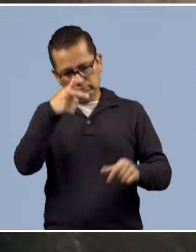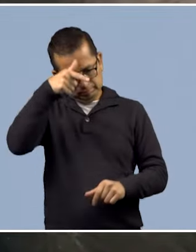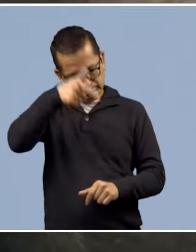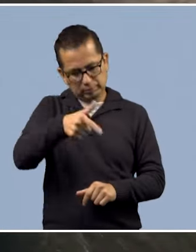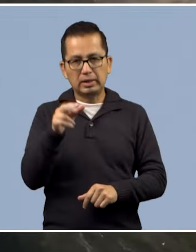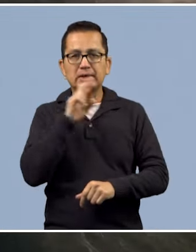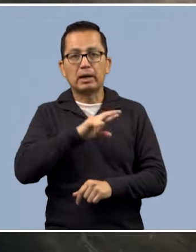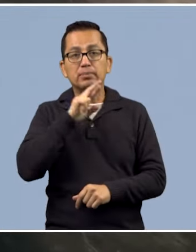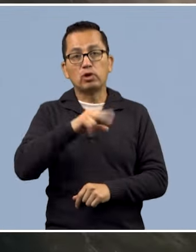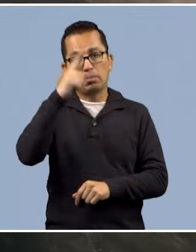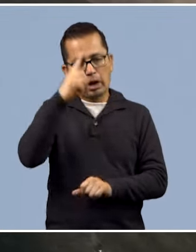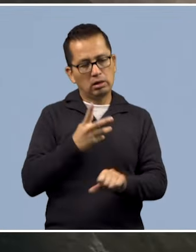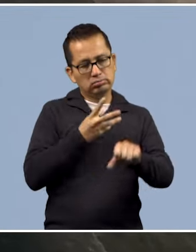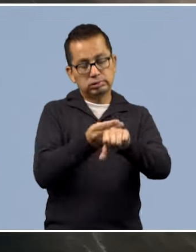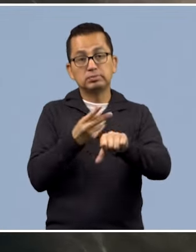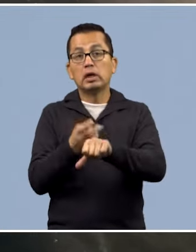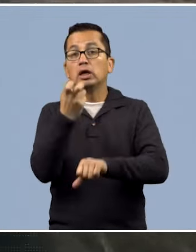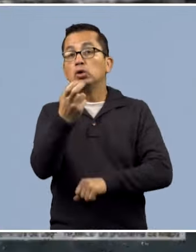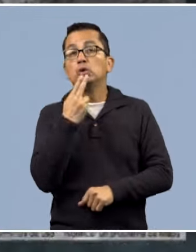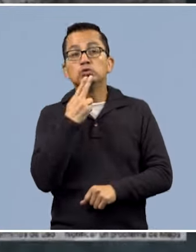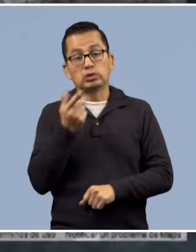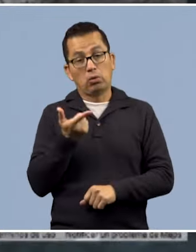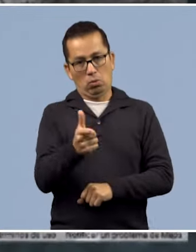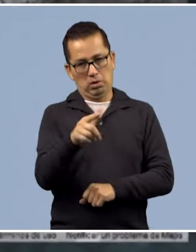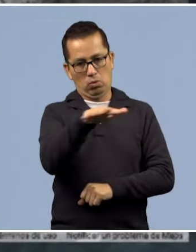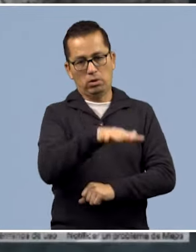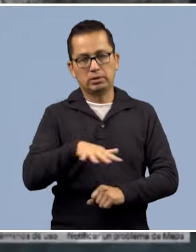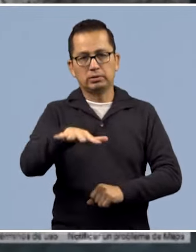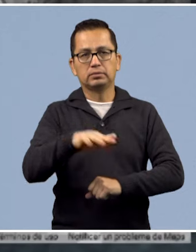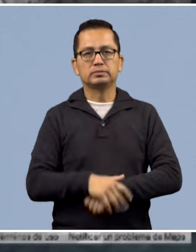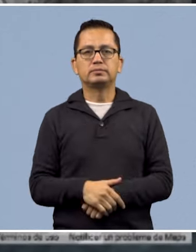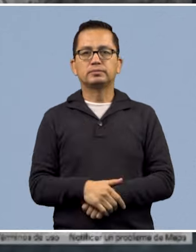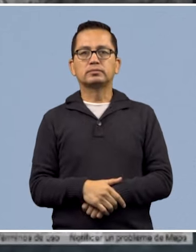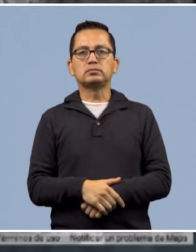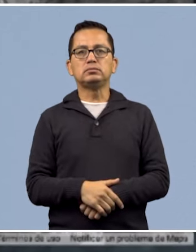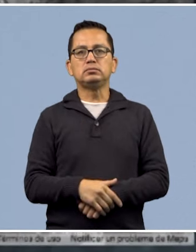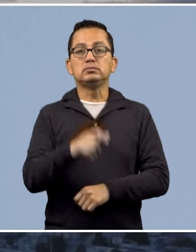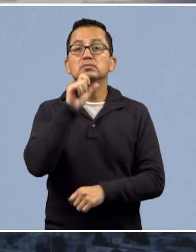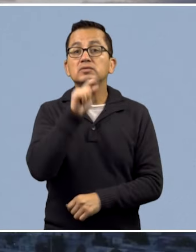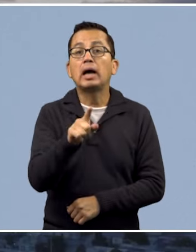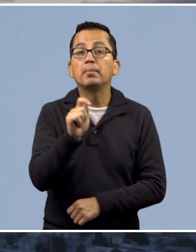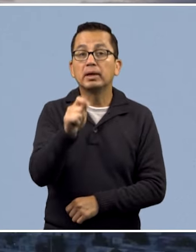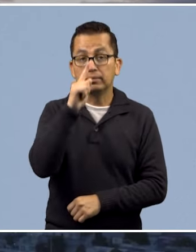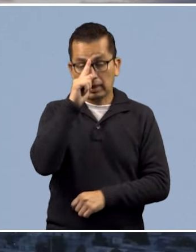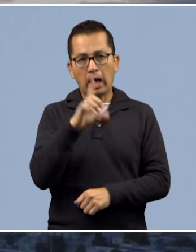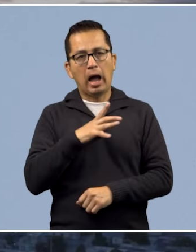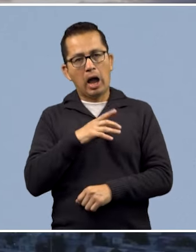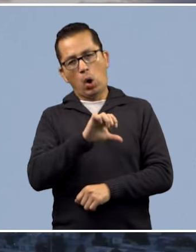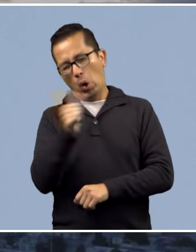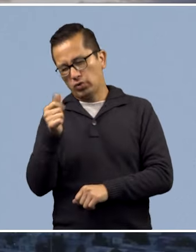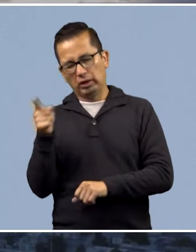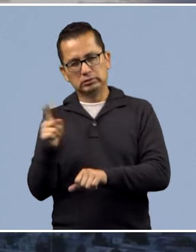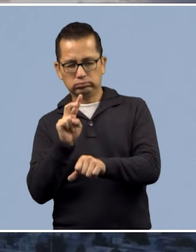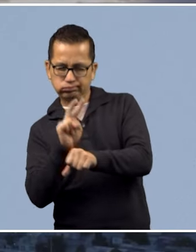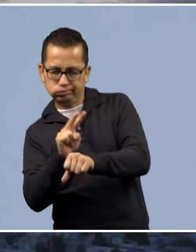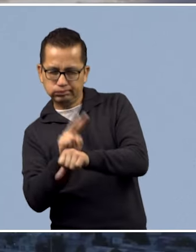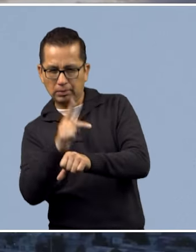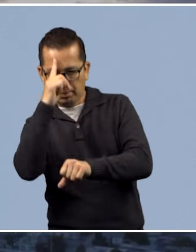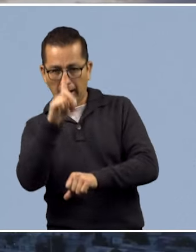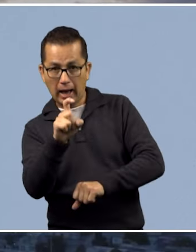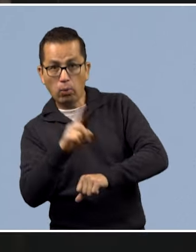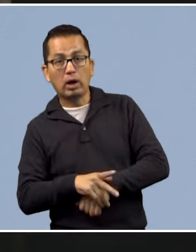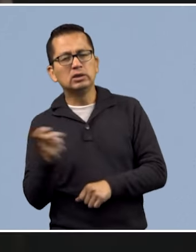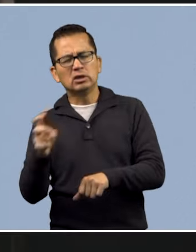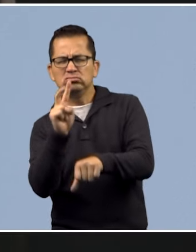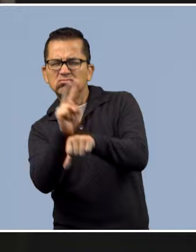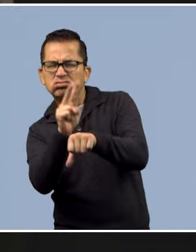proyecto que actualmente funciona en Guanajuato. Otro ejemplo es el Observatorio Hidrológico, que monitorea en